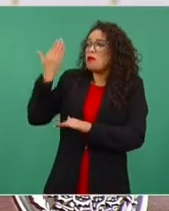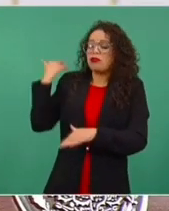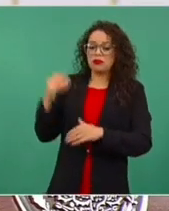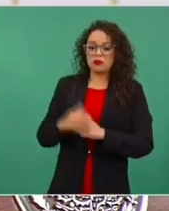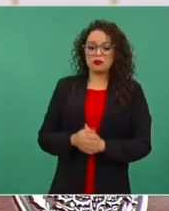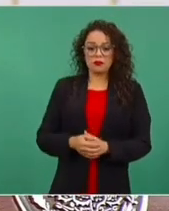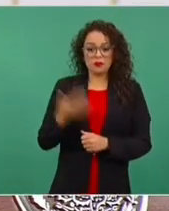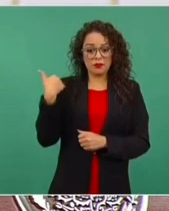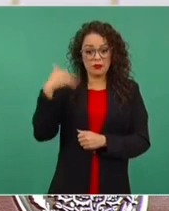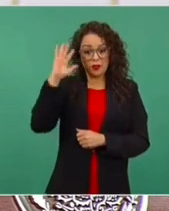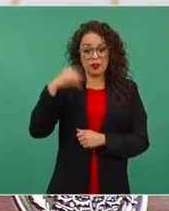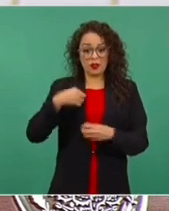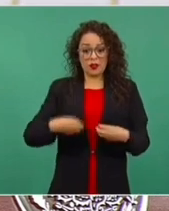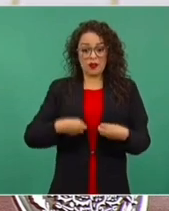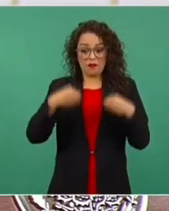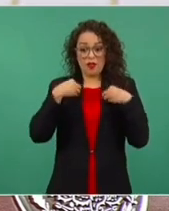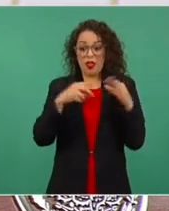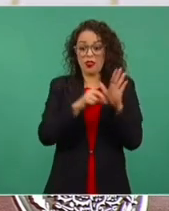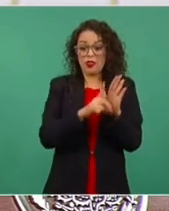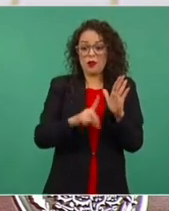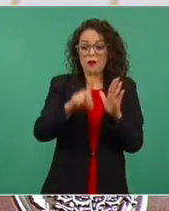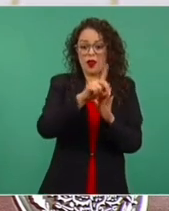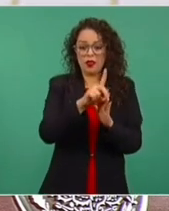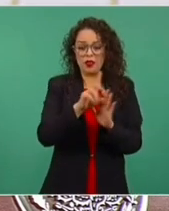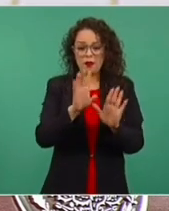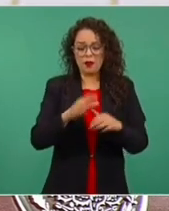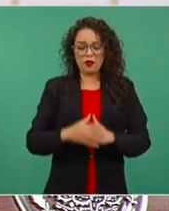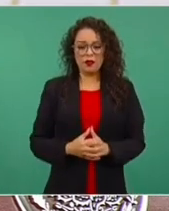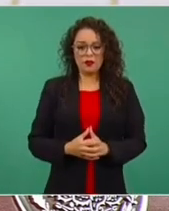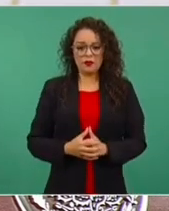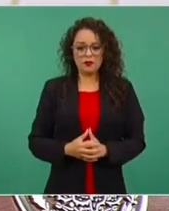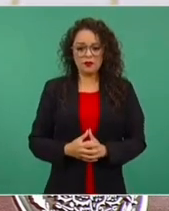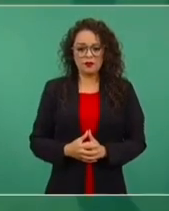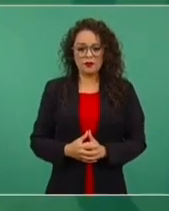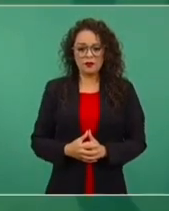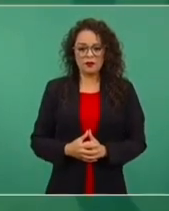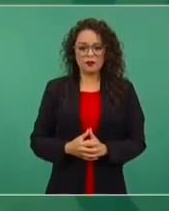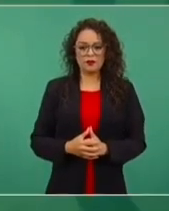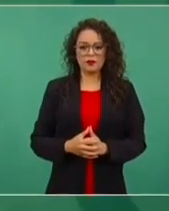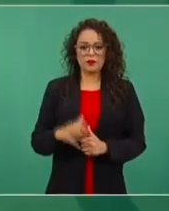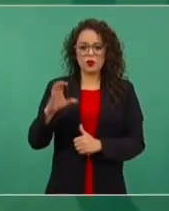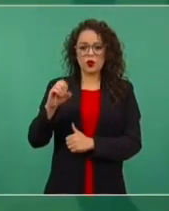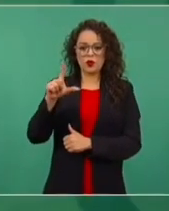una colonia, en Heriberto Fría,